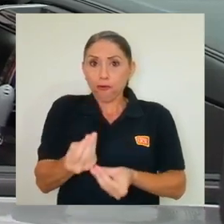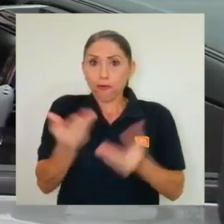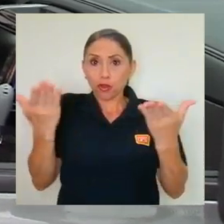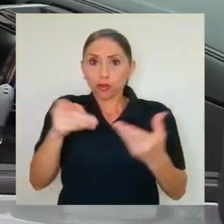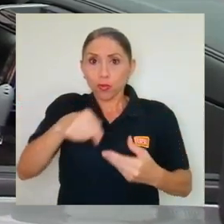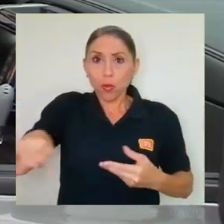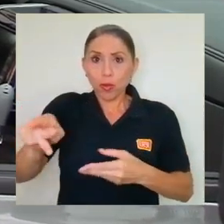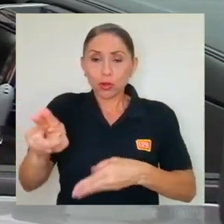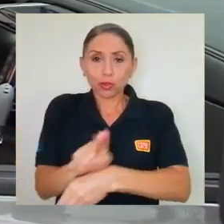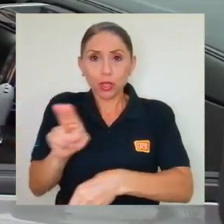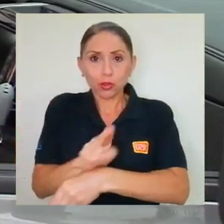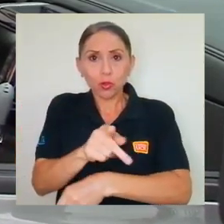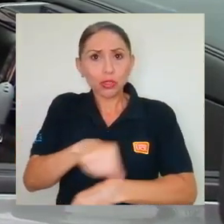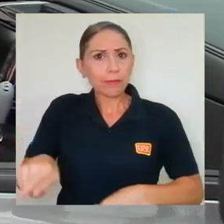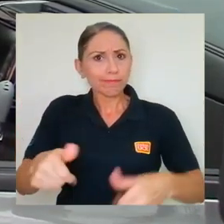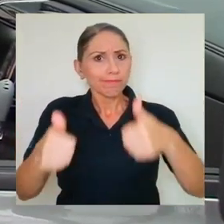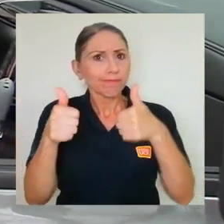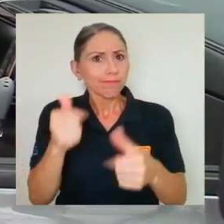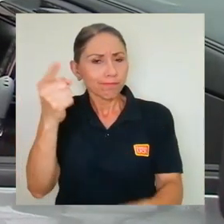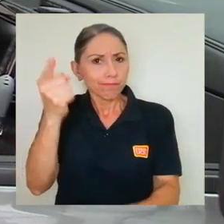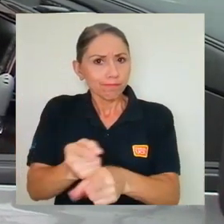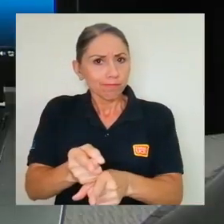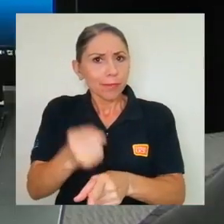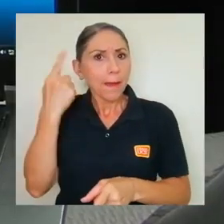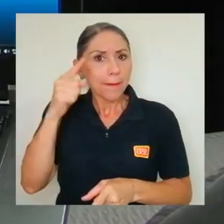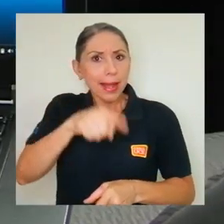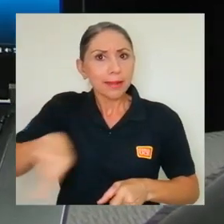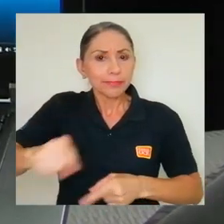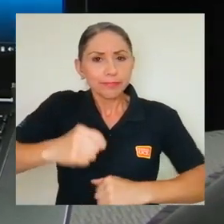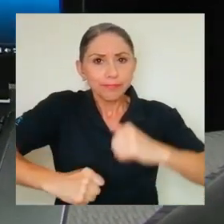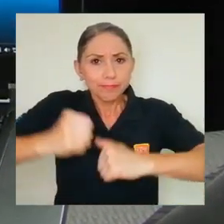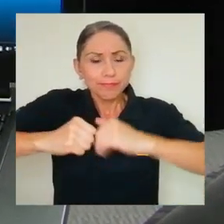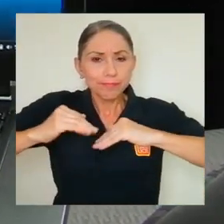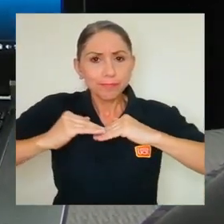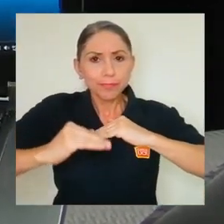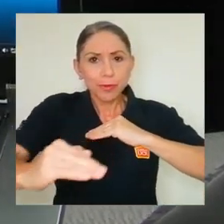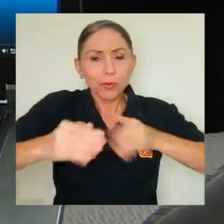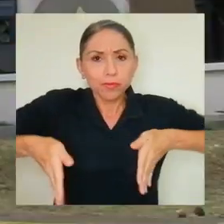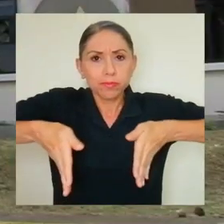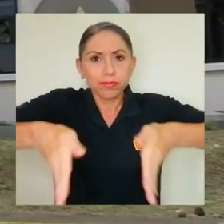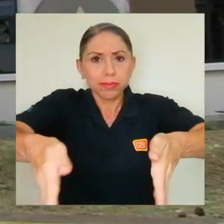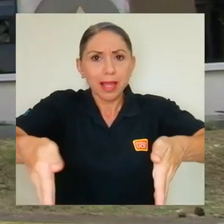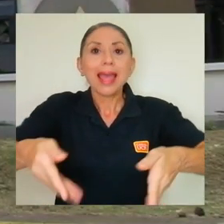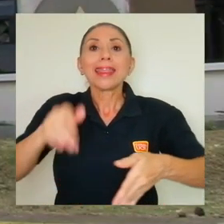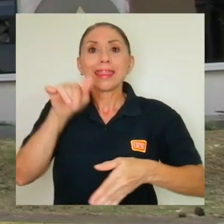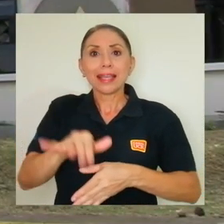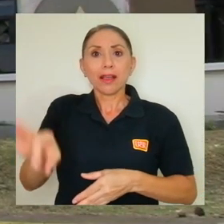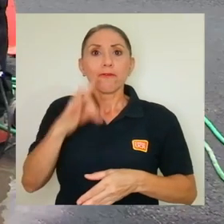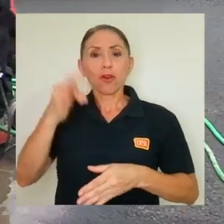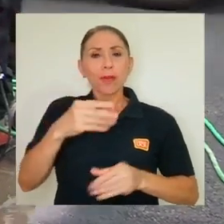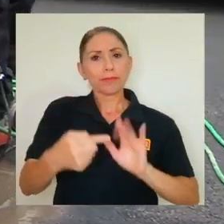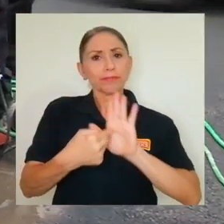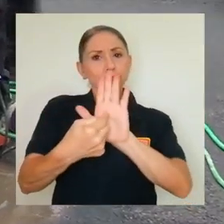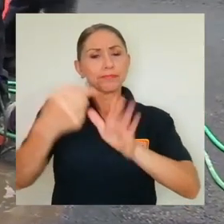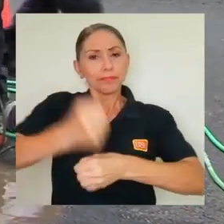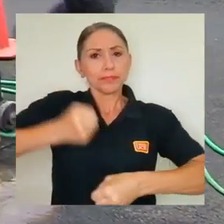tanto en la construcción como en la conservación de esta red, lo cual permite fortalecer la rendición de cuentas que debe imperar en la administración pública. El